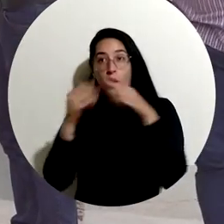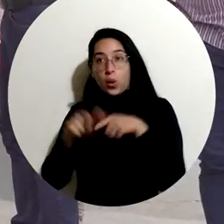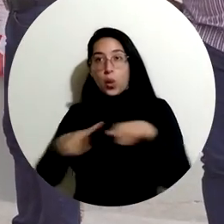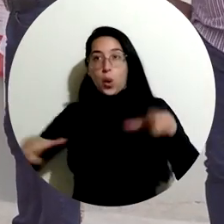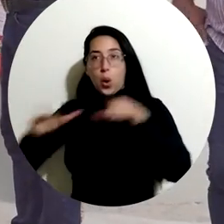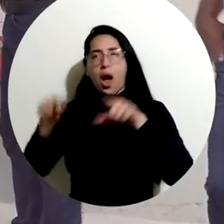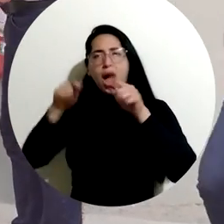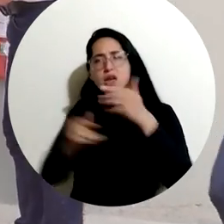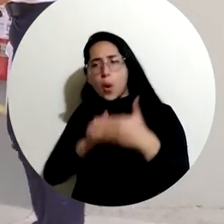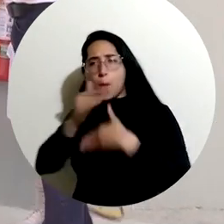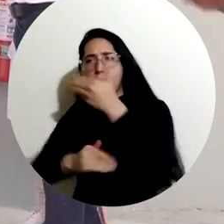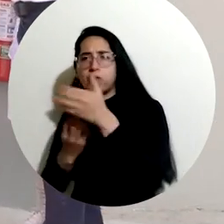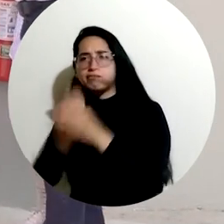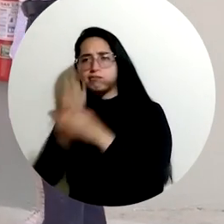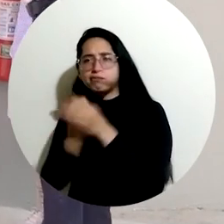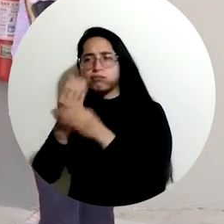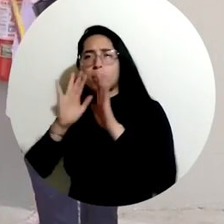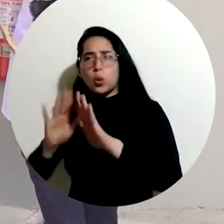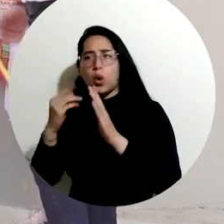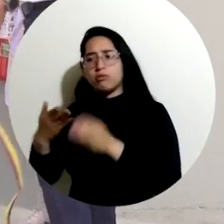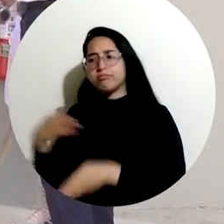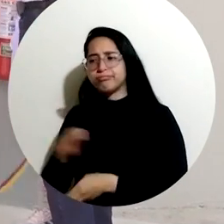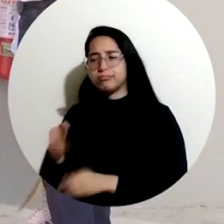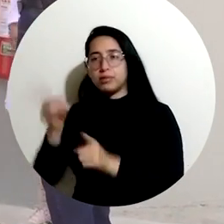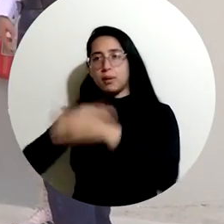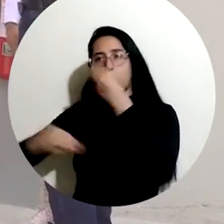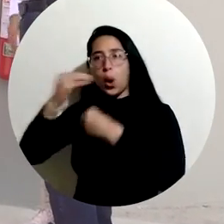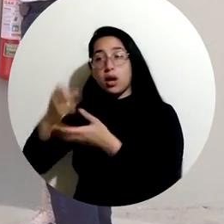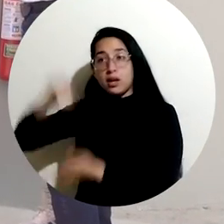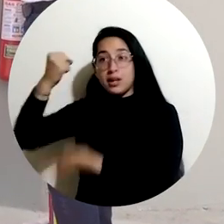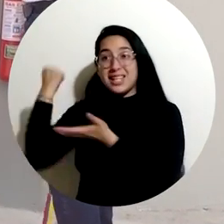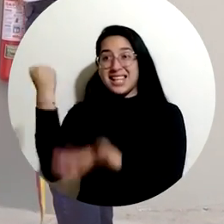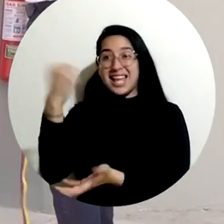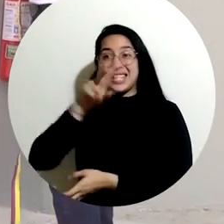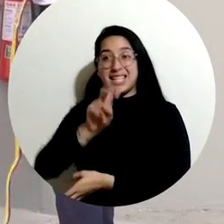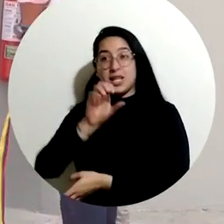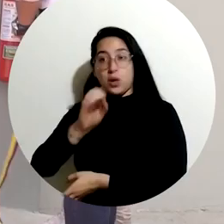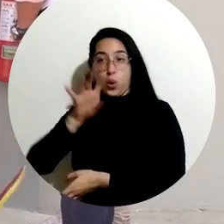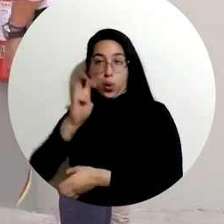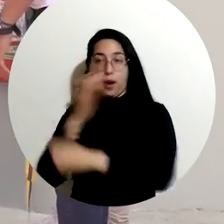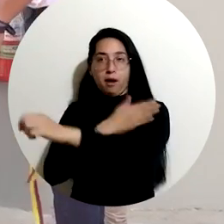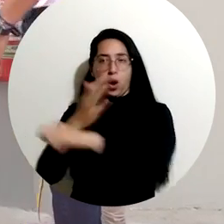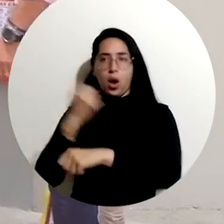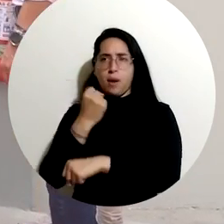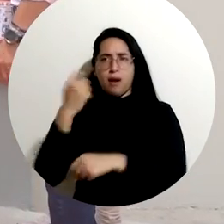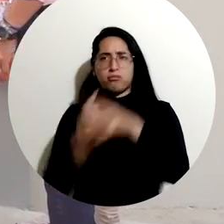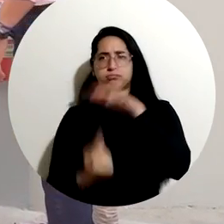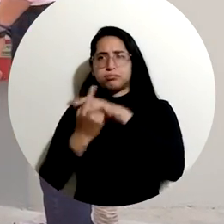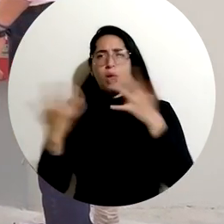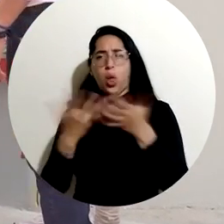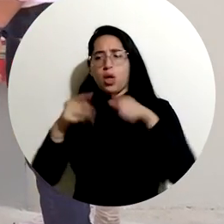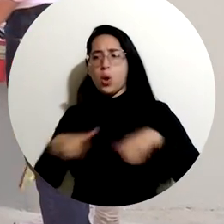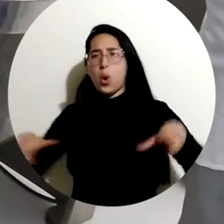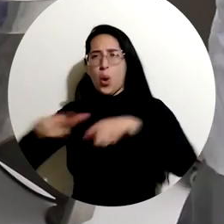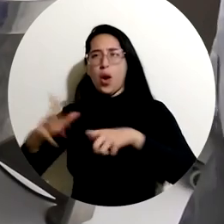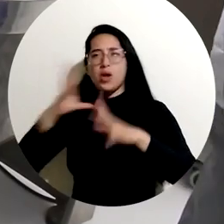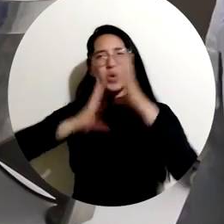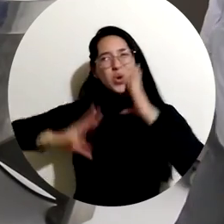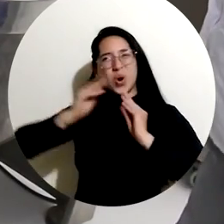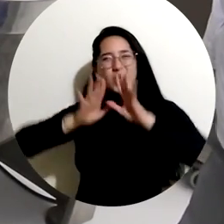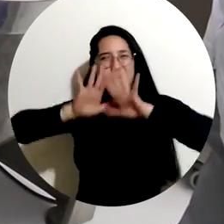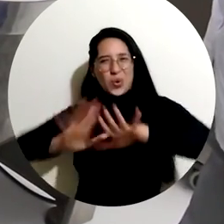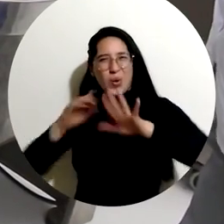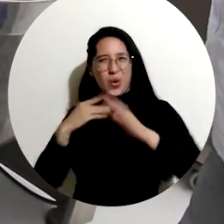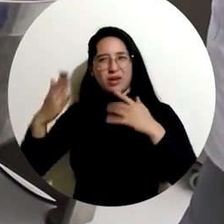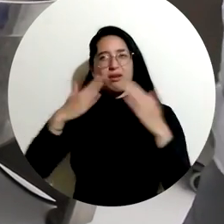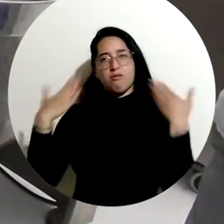Una nueva planta de procesamiento de productos pesqueros y alimenticios con inversión de 709 millones de pesos fue inaugurada en la granja experimental de la